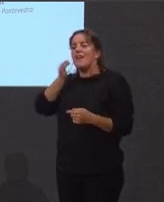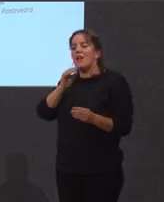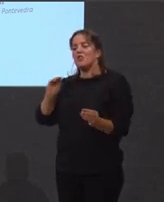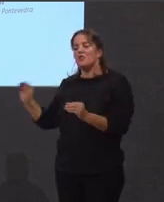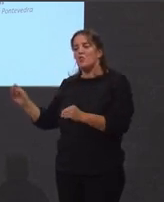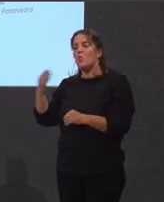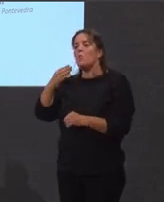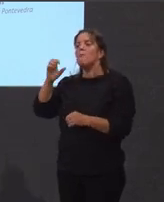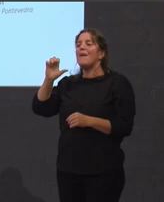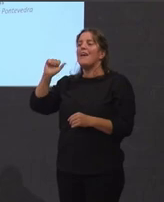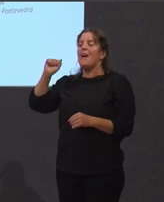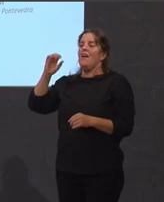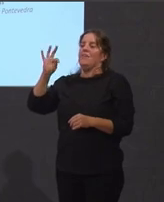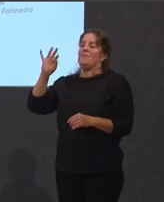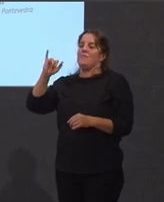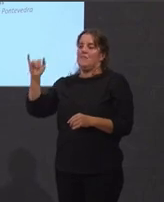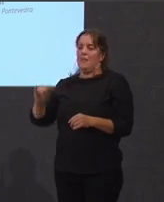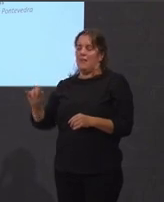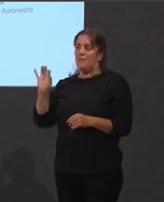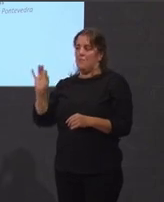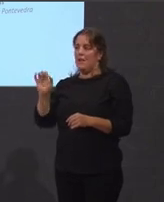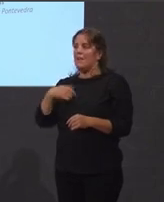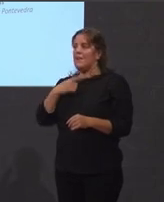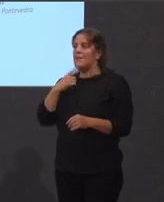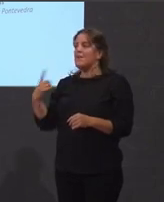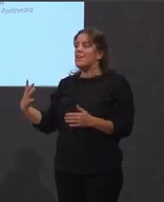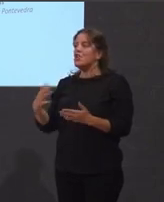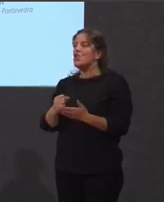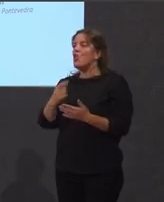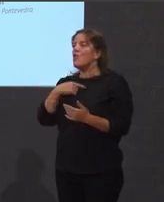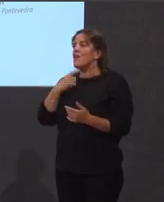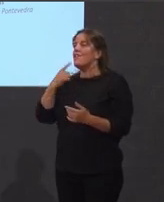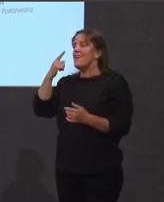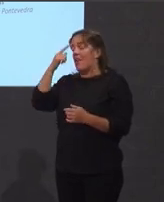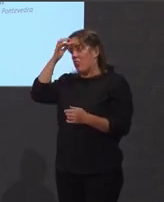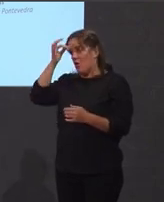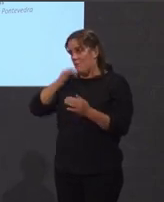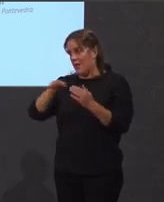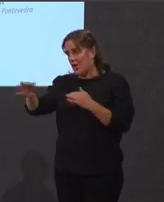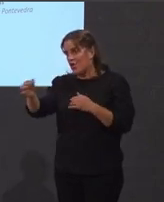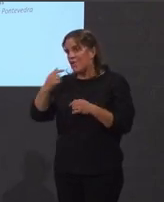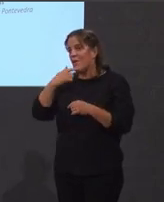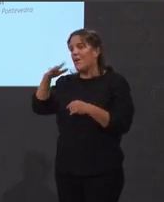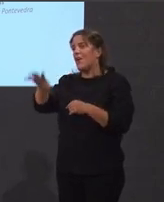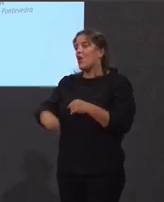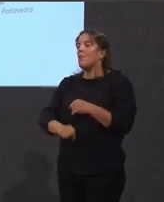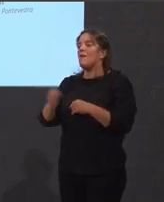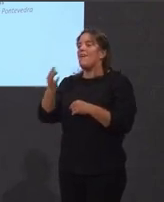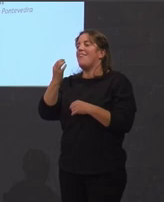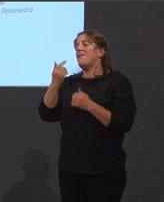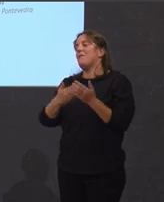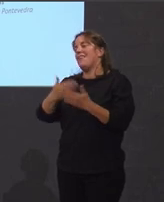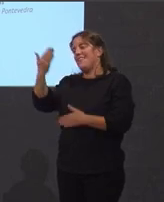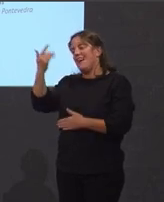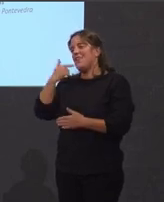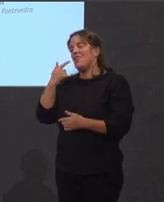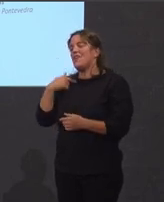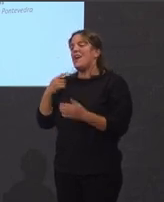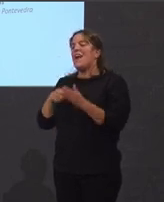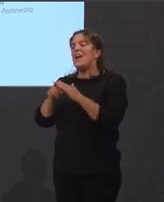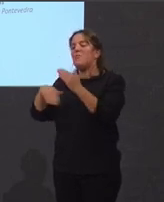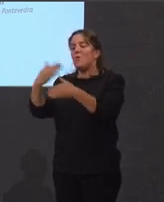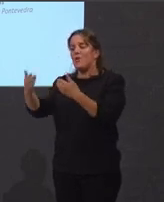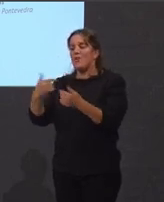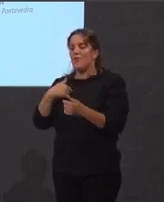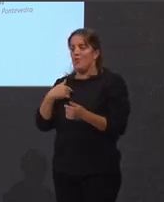Beatriz, non? Todo esto sen que o domingo se alguien quere comprar o diario e o progreso pois tanto